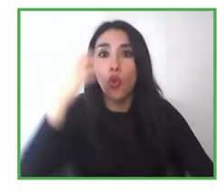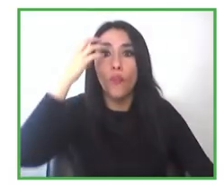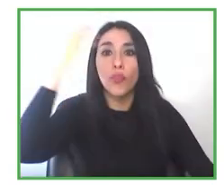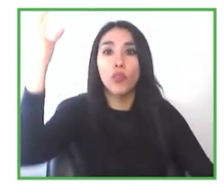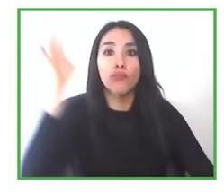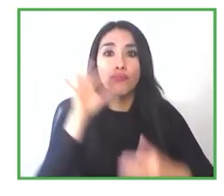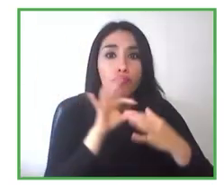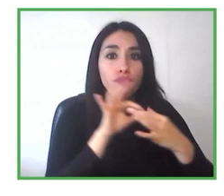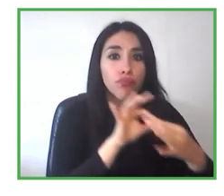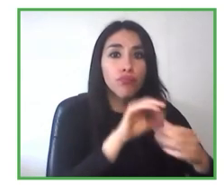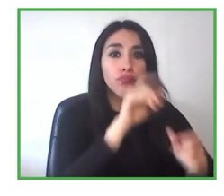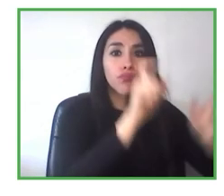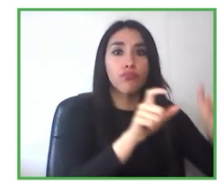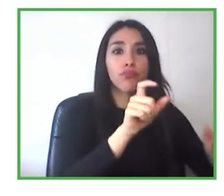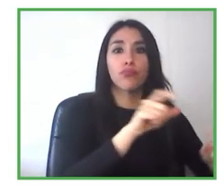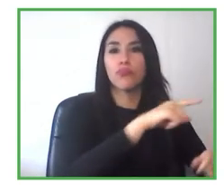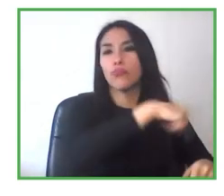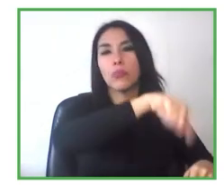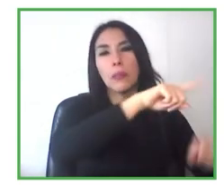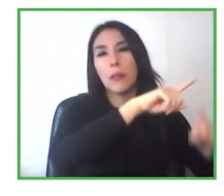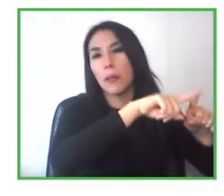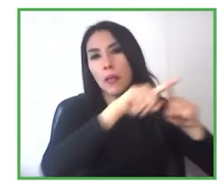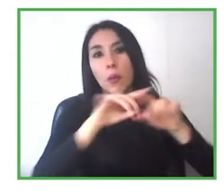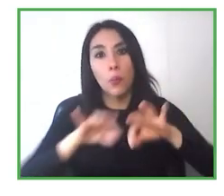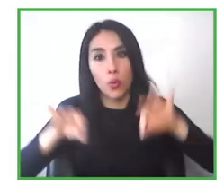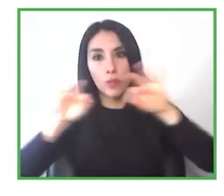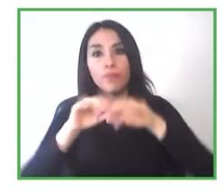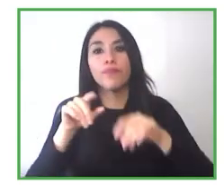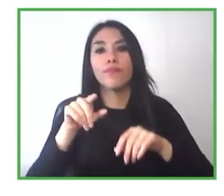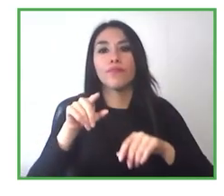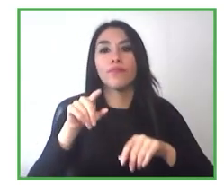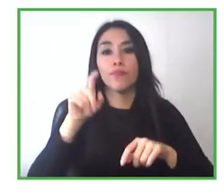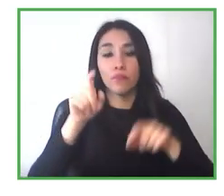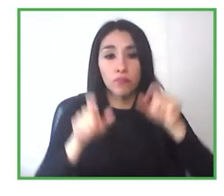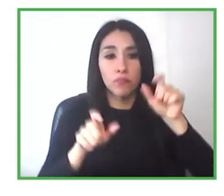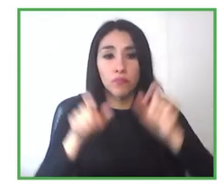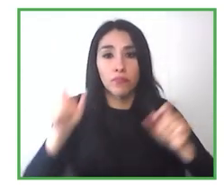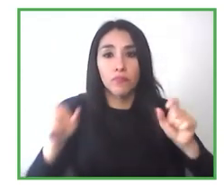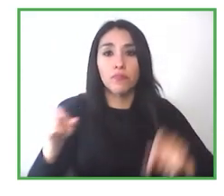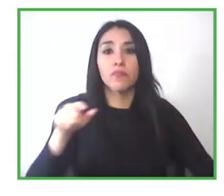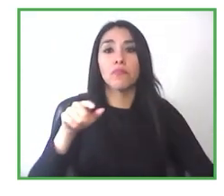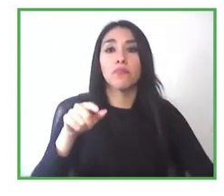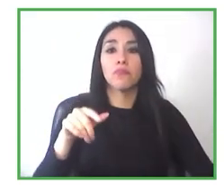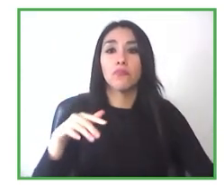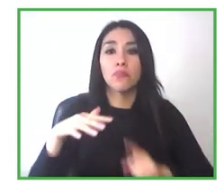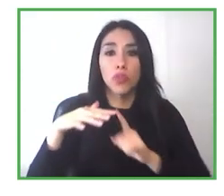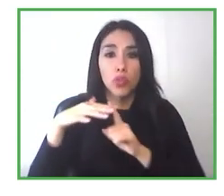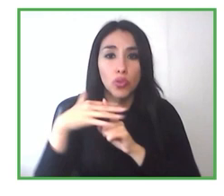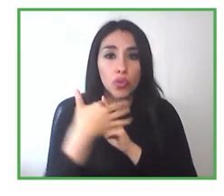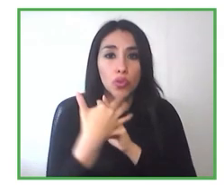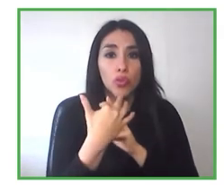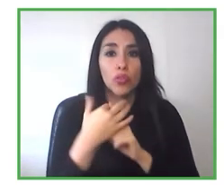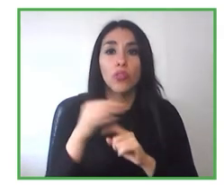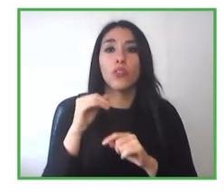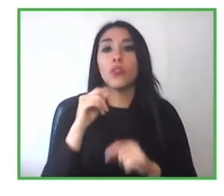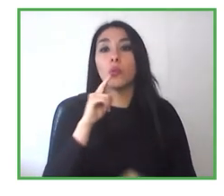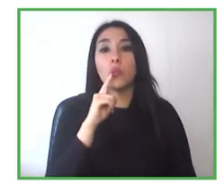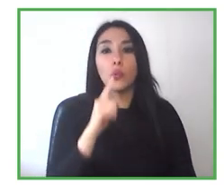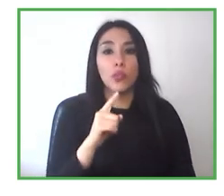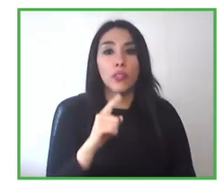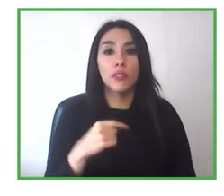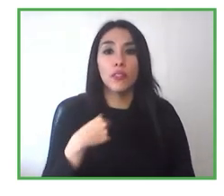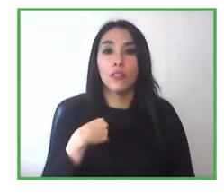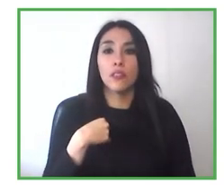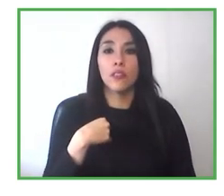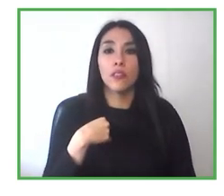pero también de las familias, hay detrás, la gente, principalmente el desafío, de la familia, y yo lo veía en esta experiencia, con los jóvenes, que les decía,